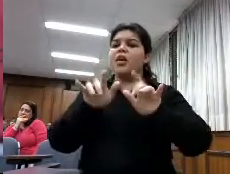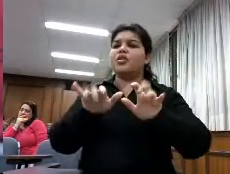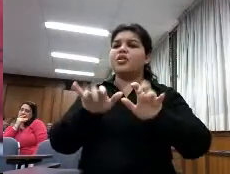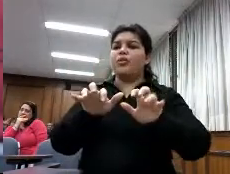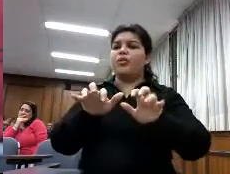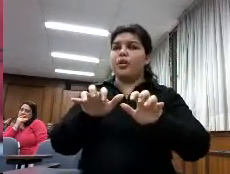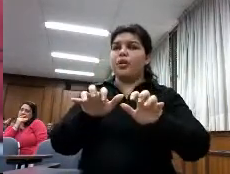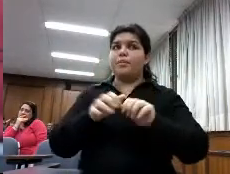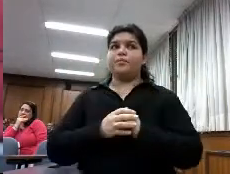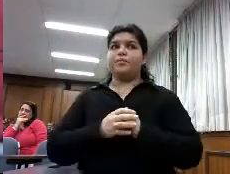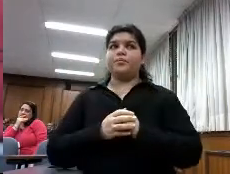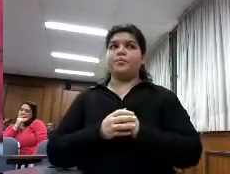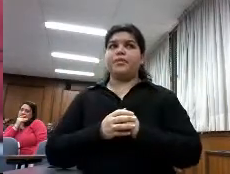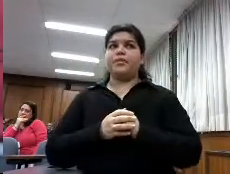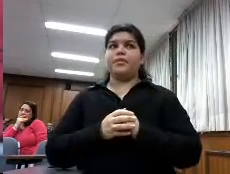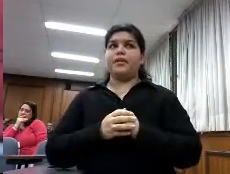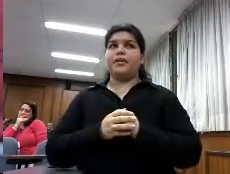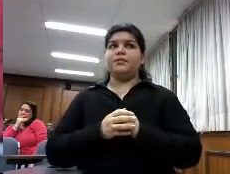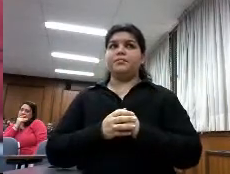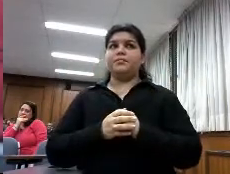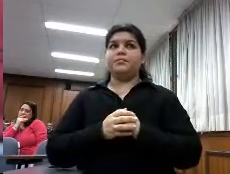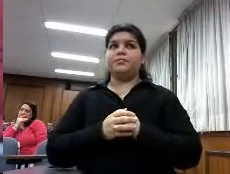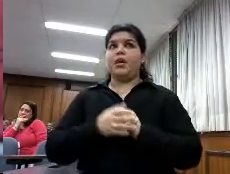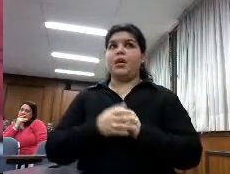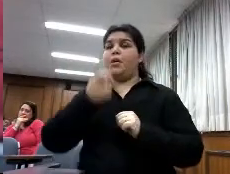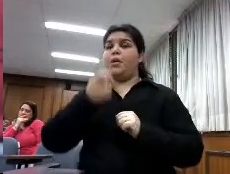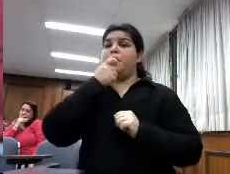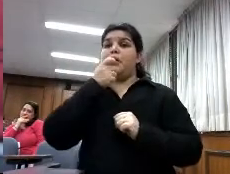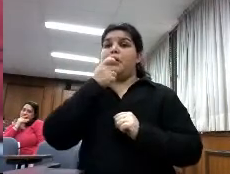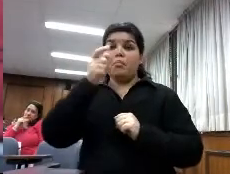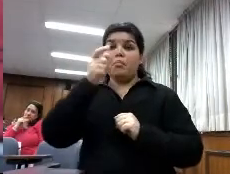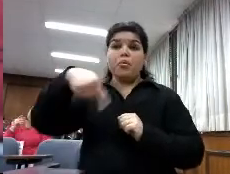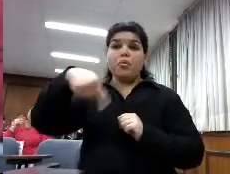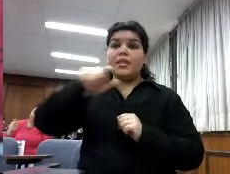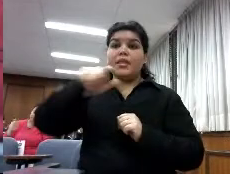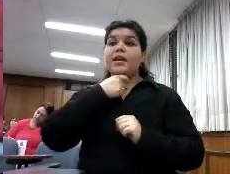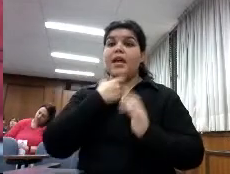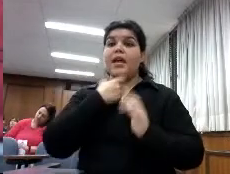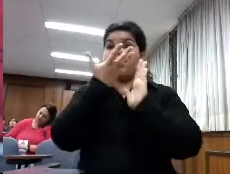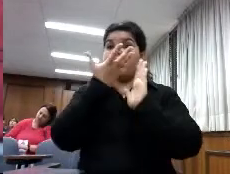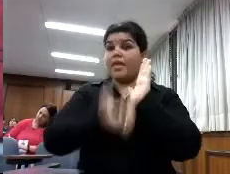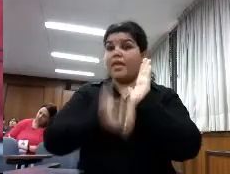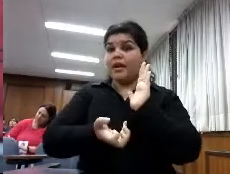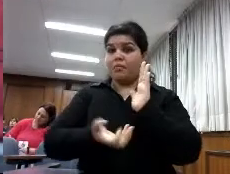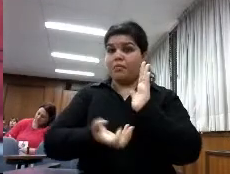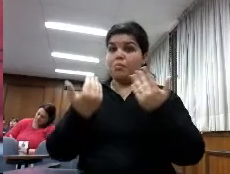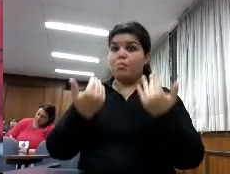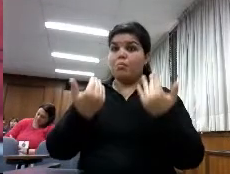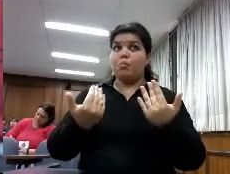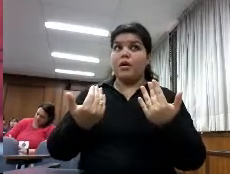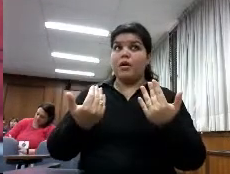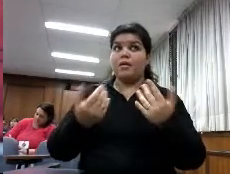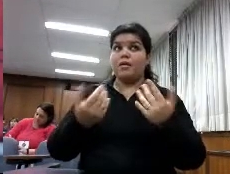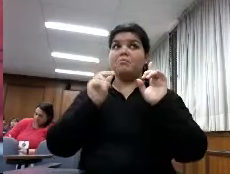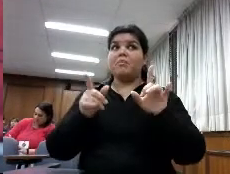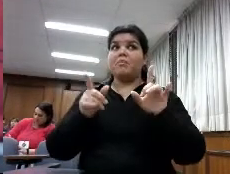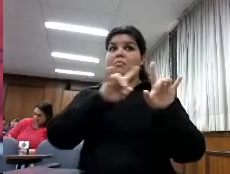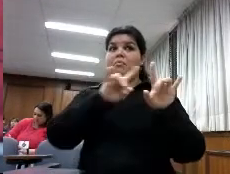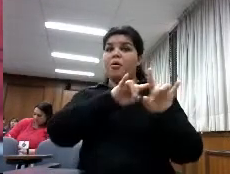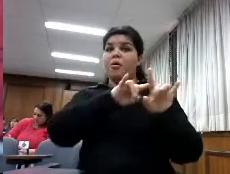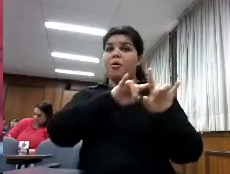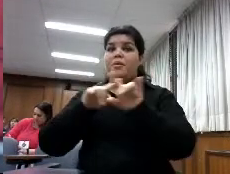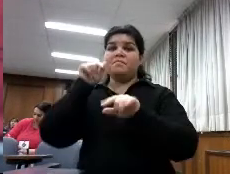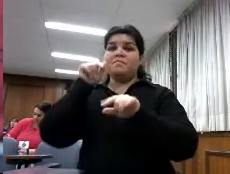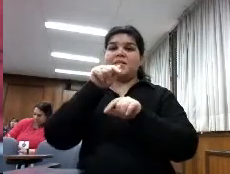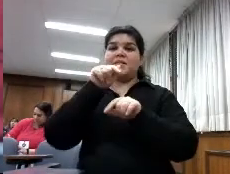Si queréis descargaros la presentación podéis hacerlo en esa dirección que tenéis ahí